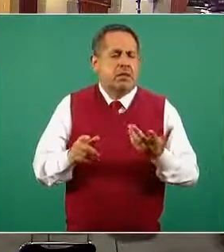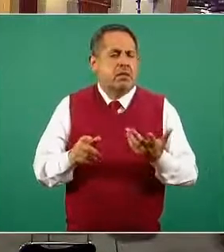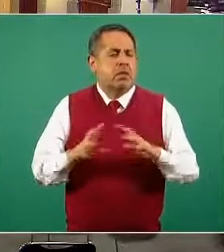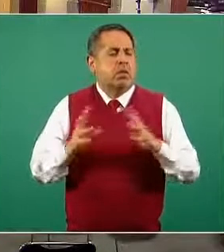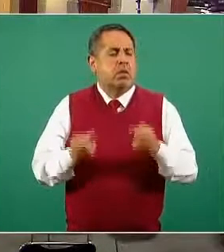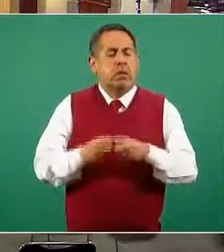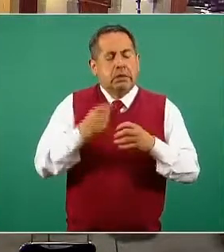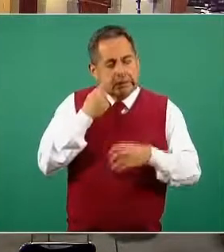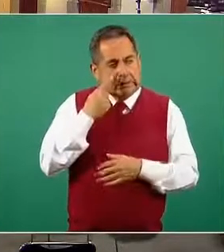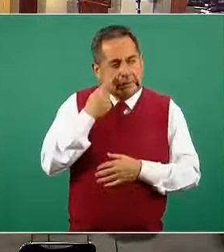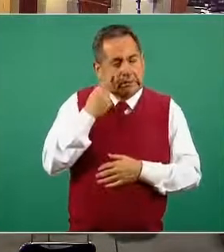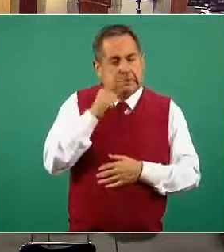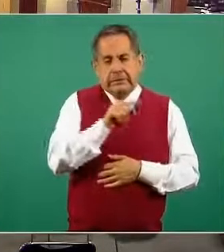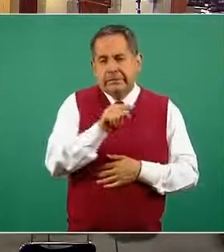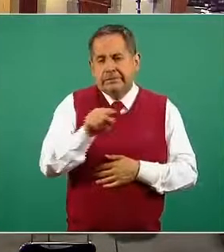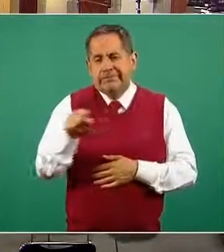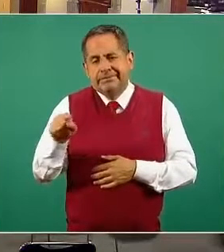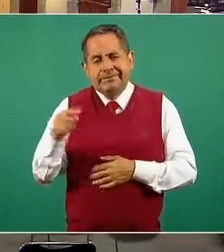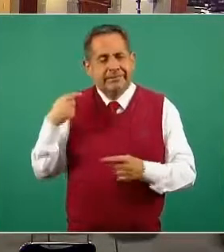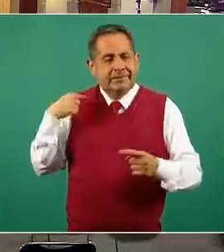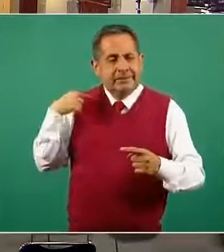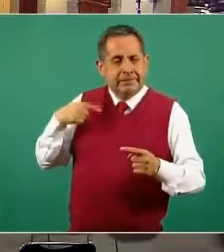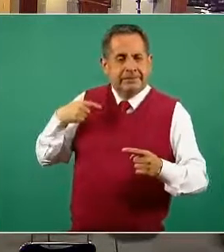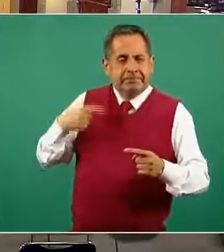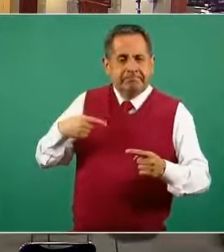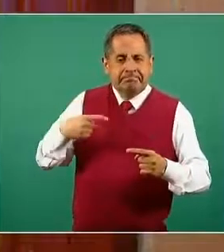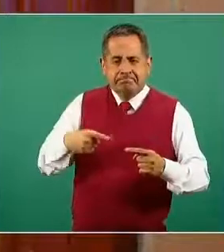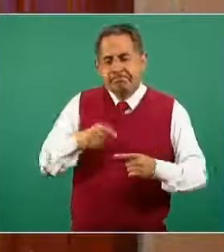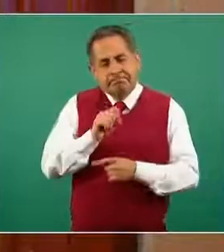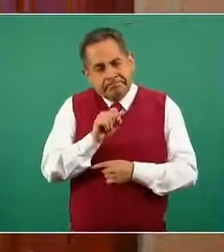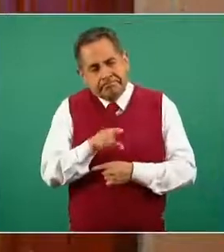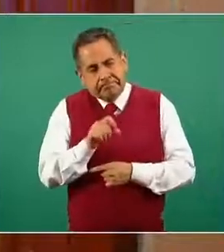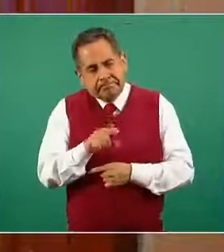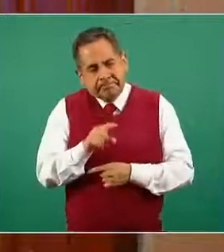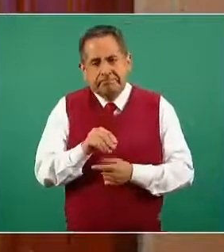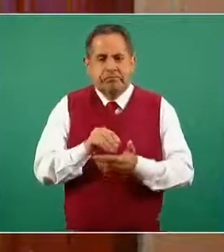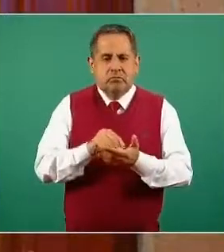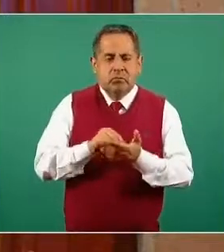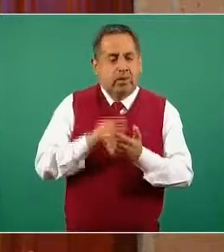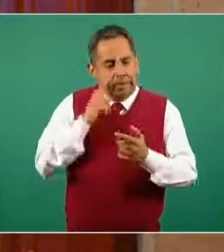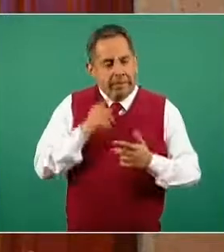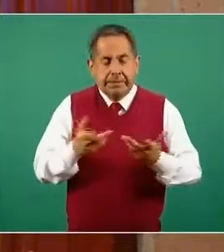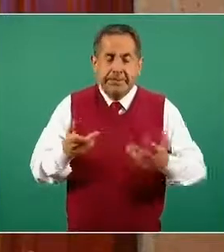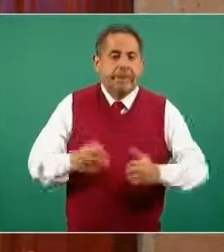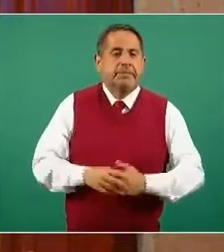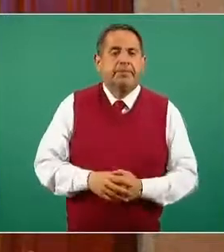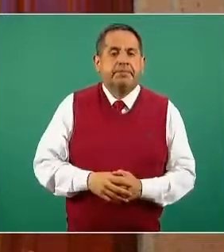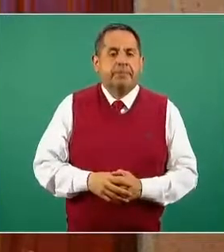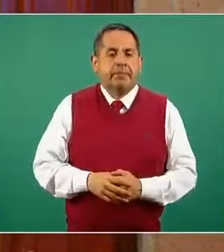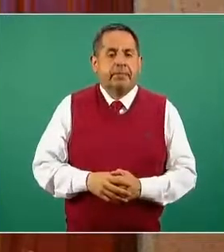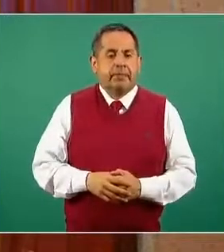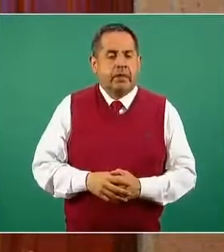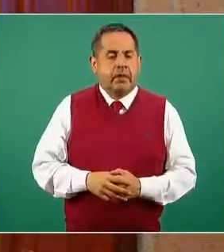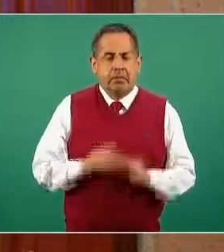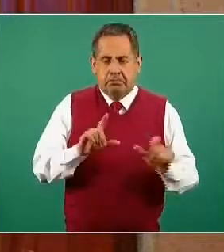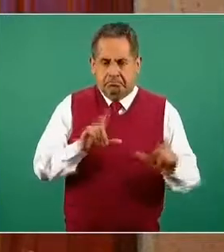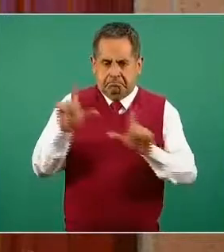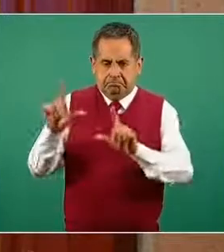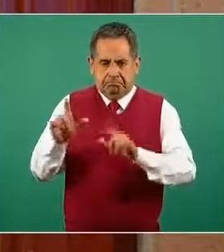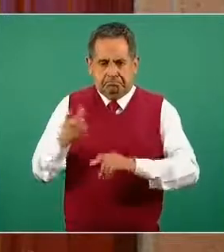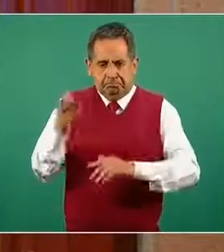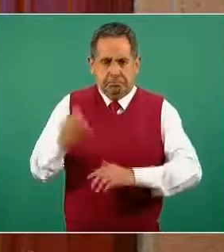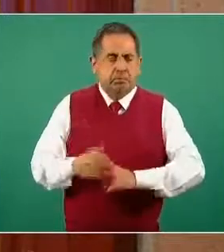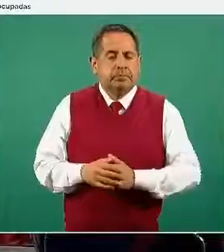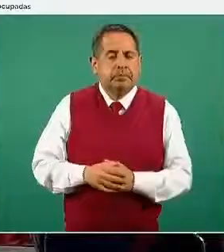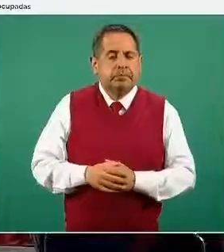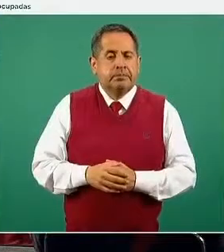mantenido más bien en las últimas semanas, desde que estamos viendo estas actualizaciones. Si vemos la siguiente diapositiva,